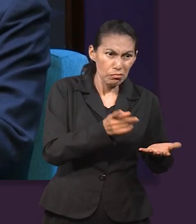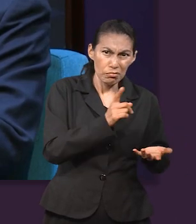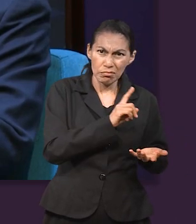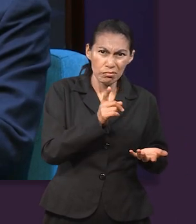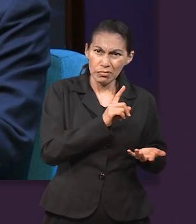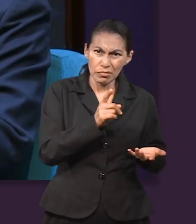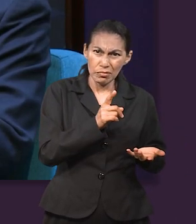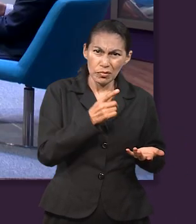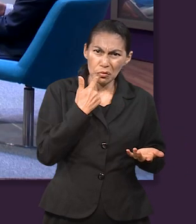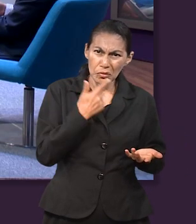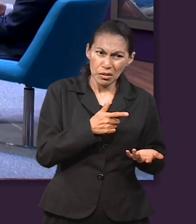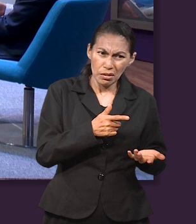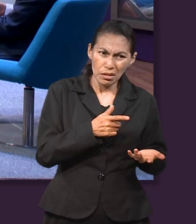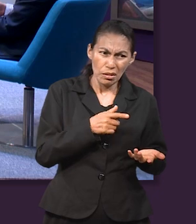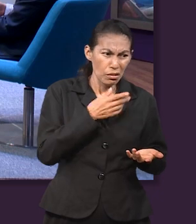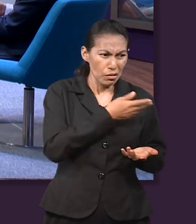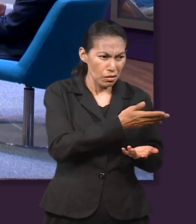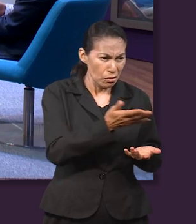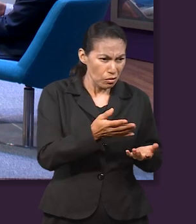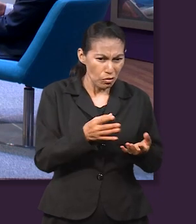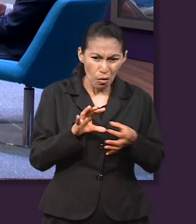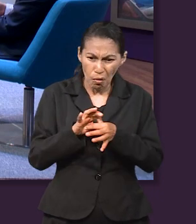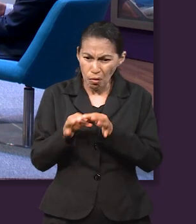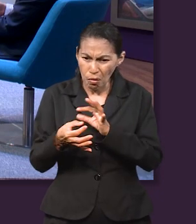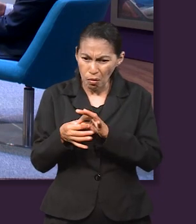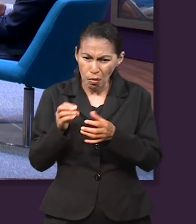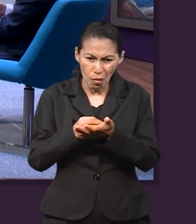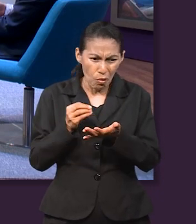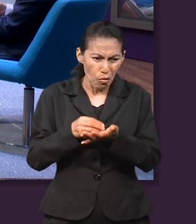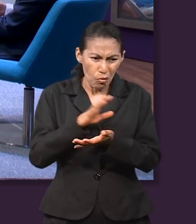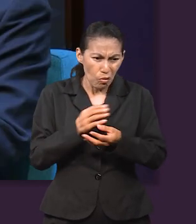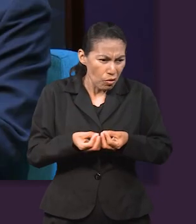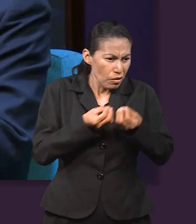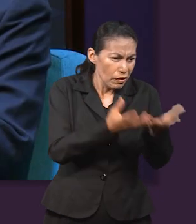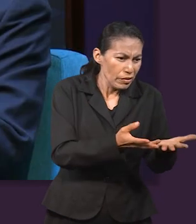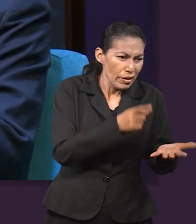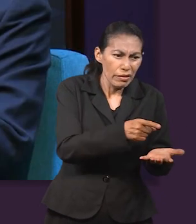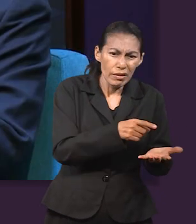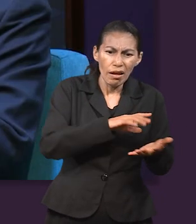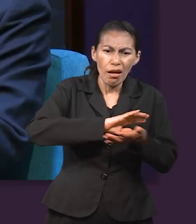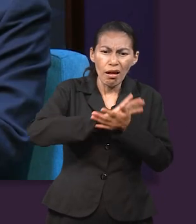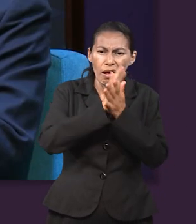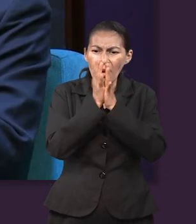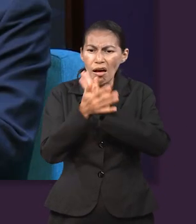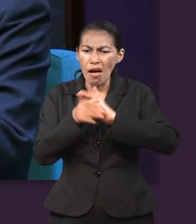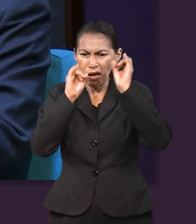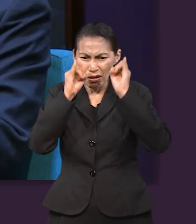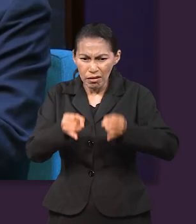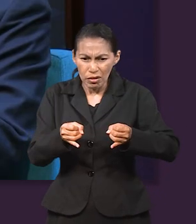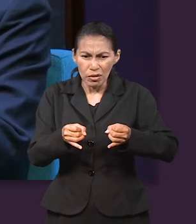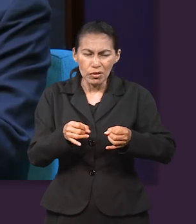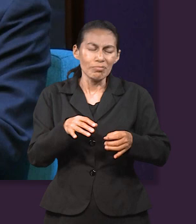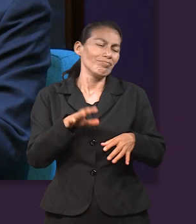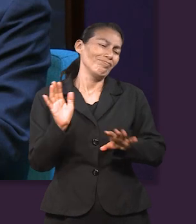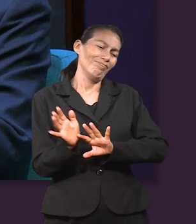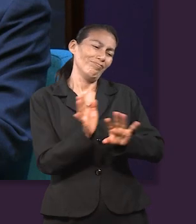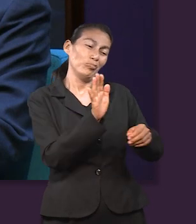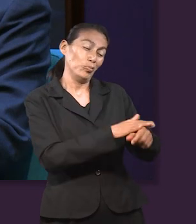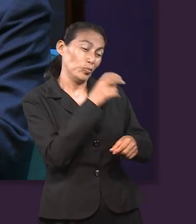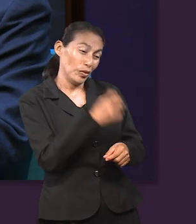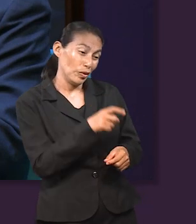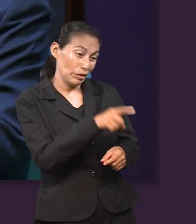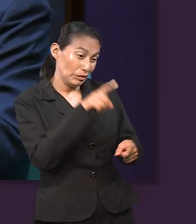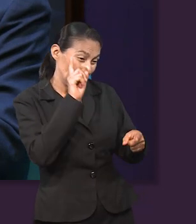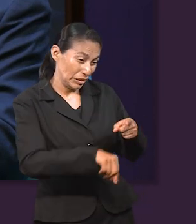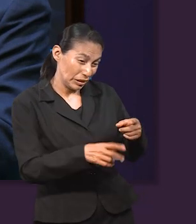oro y plata le he dado y con ellos se hizo ídolos. Por eso voy a quitarle todo lo que le he dado y